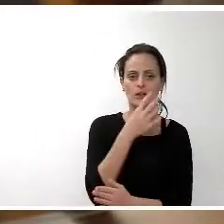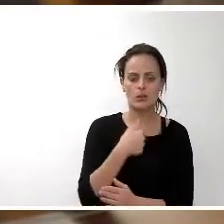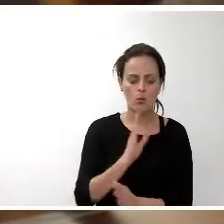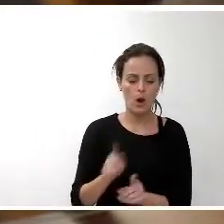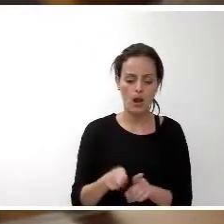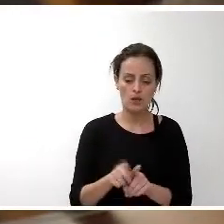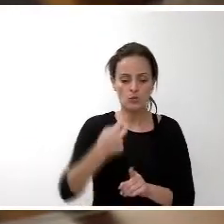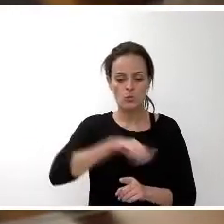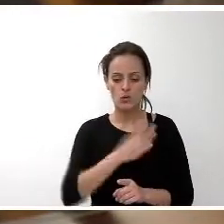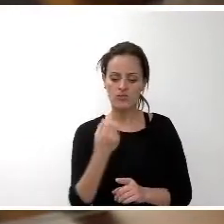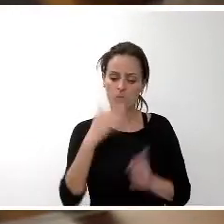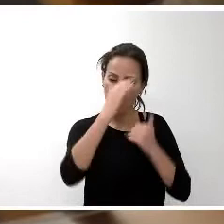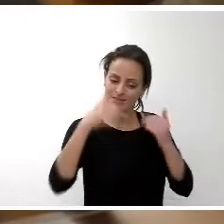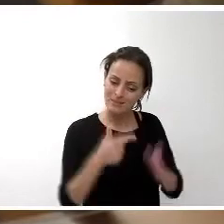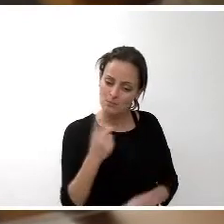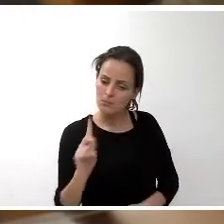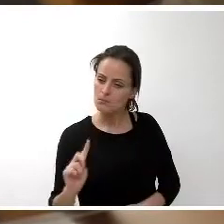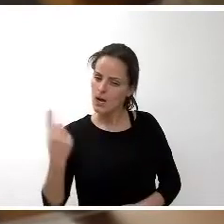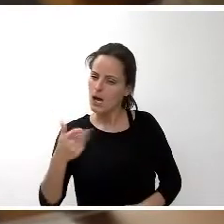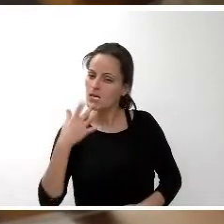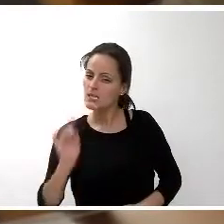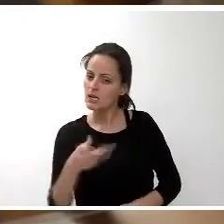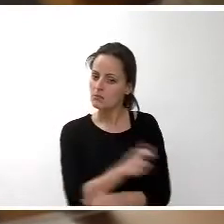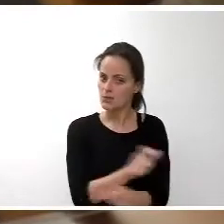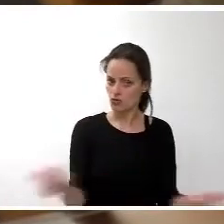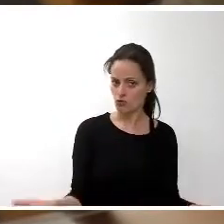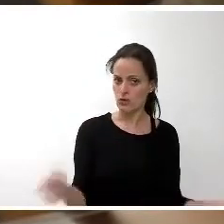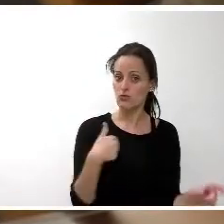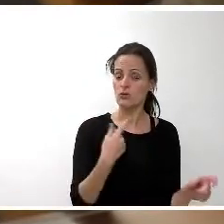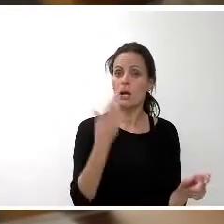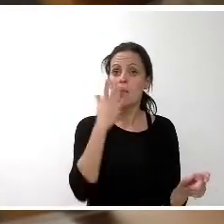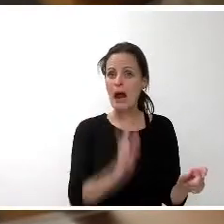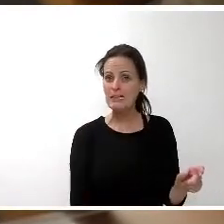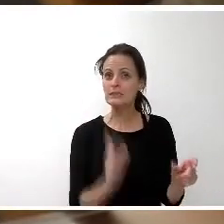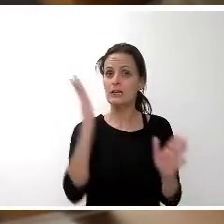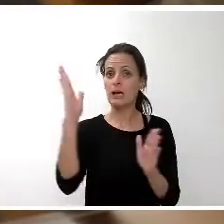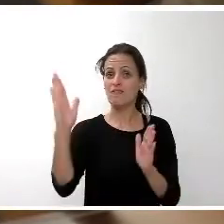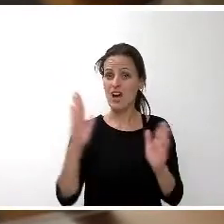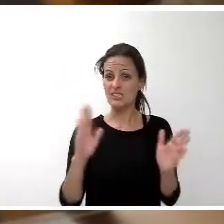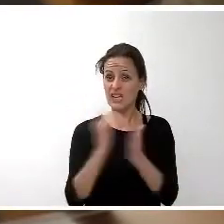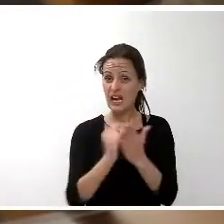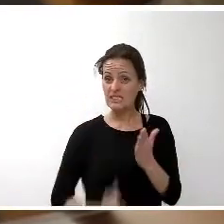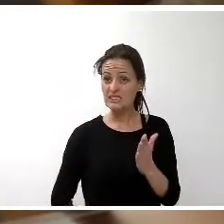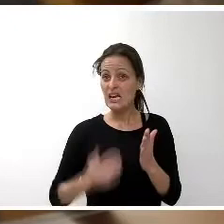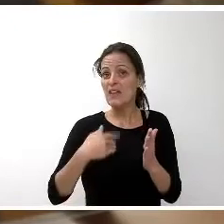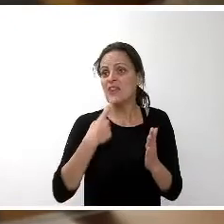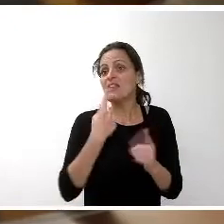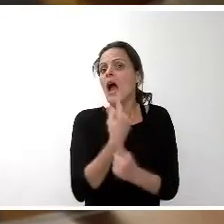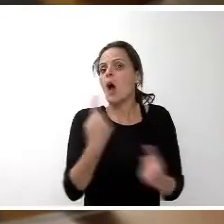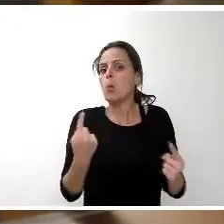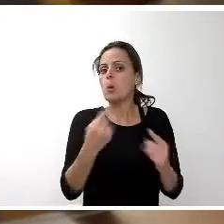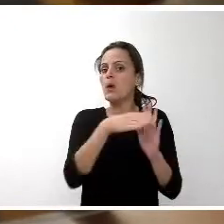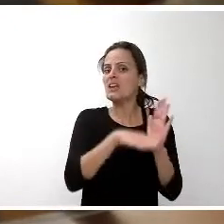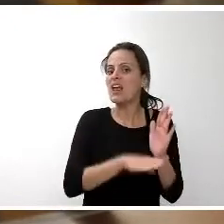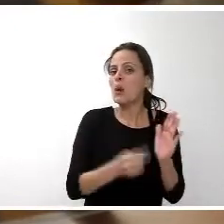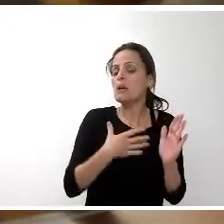personas. Ahora que parece que esa faceta de la crisis económica, hay indicadores que dicen que deja de